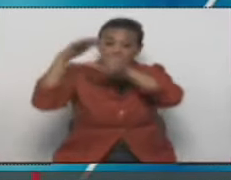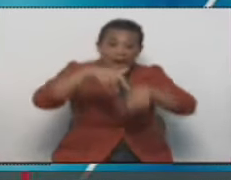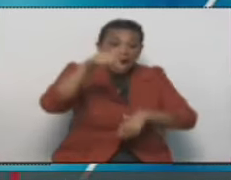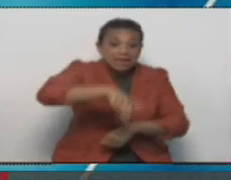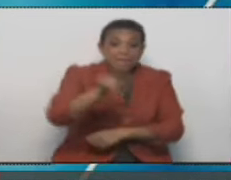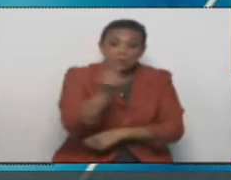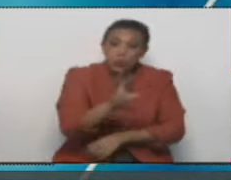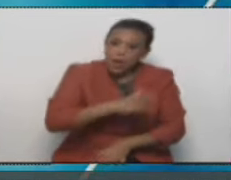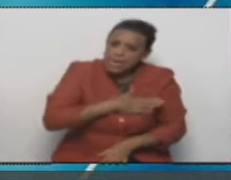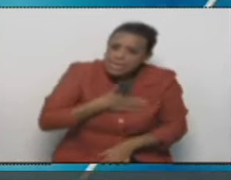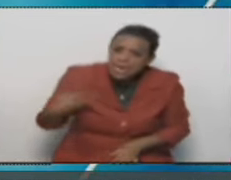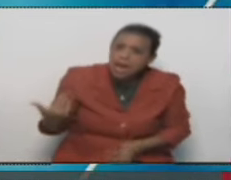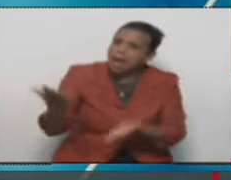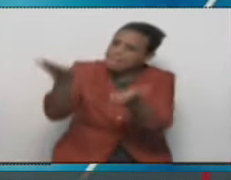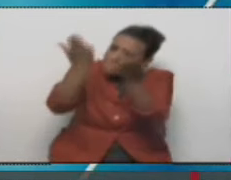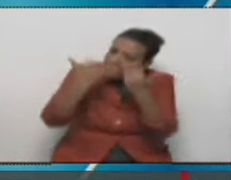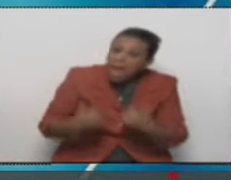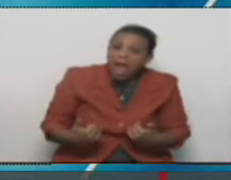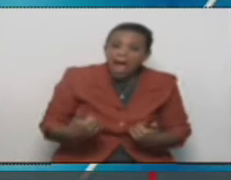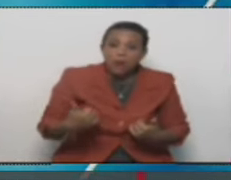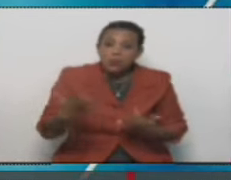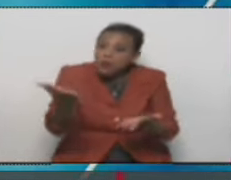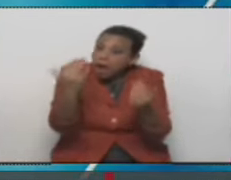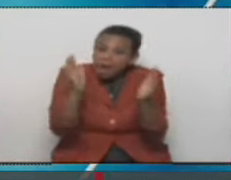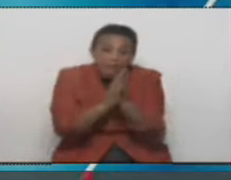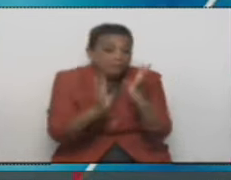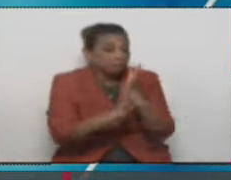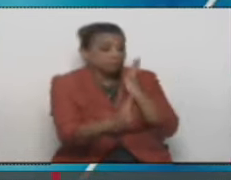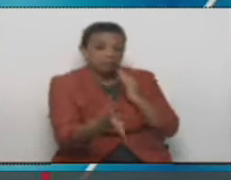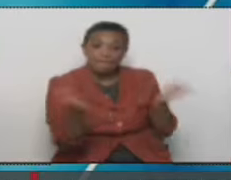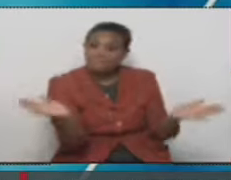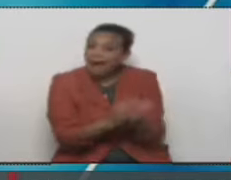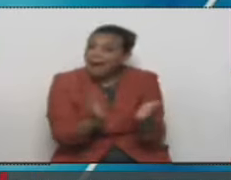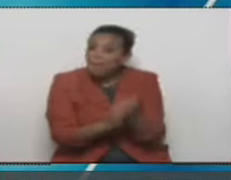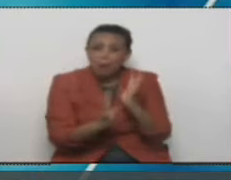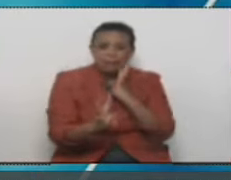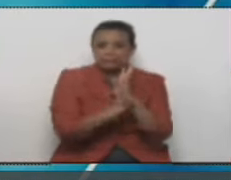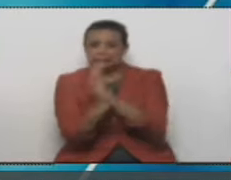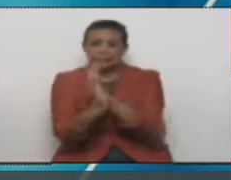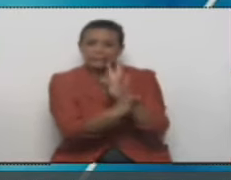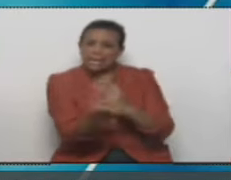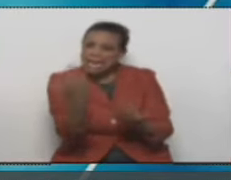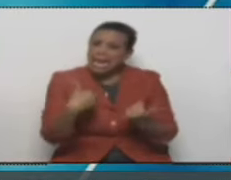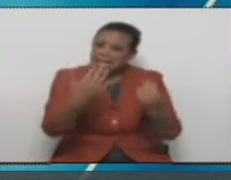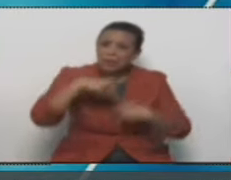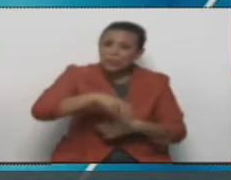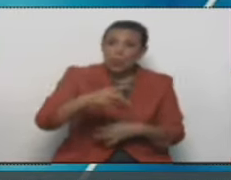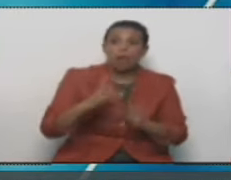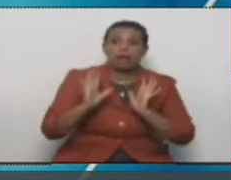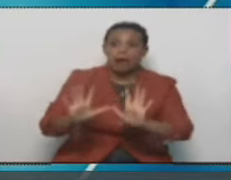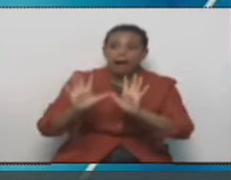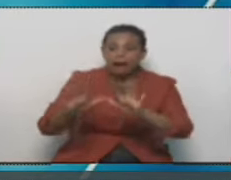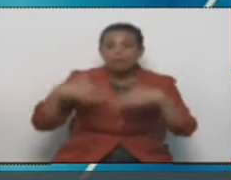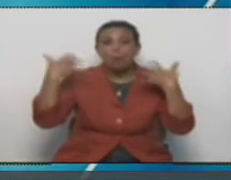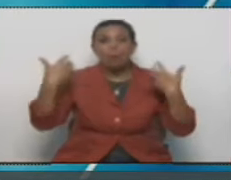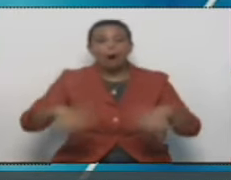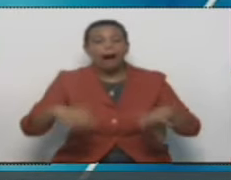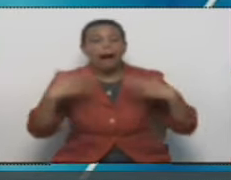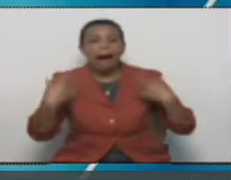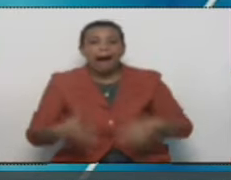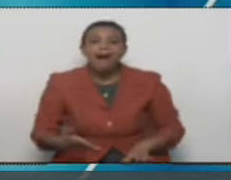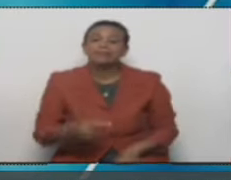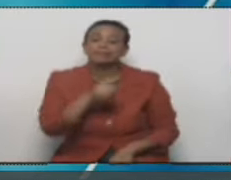se están peleando por entrar en el mercado venezolano, Marquez. Correcto, mi comandante. Así como usted lo ha dicho, gracias a su